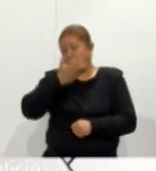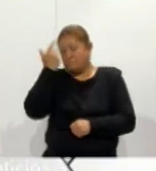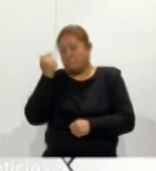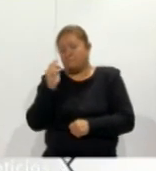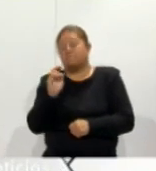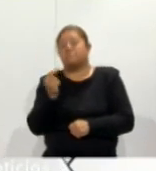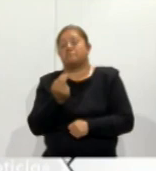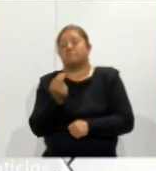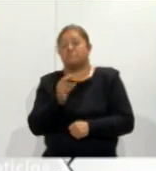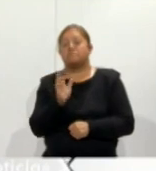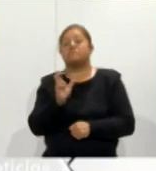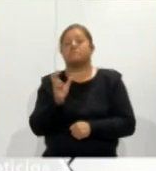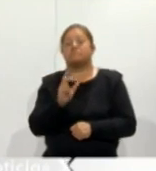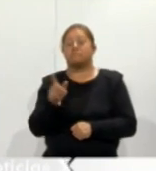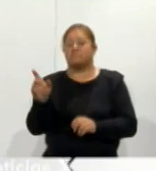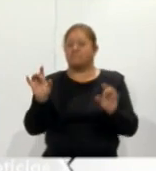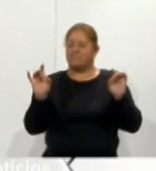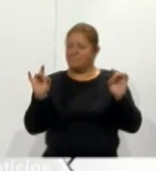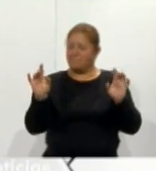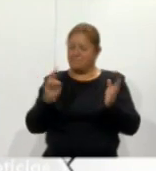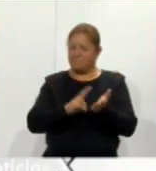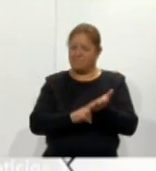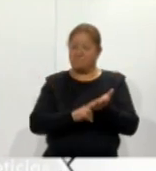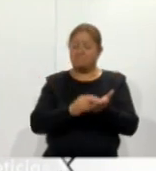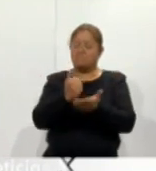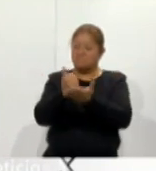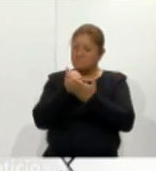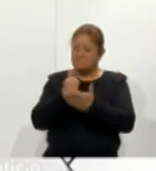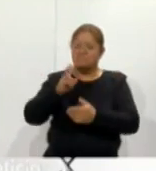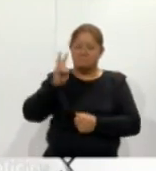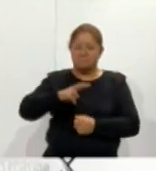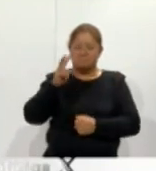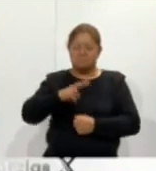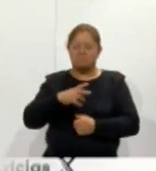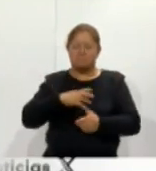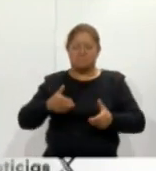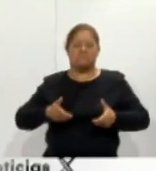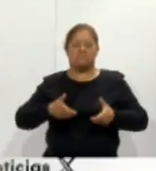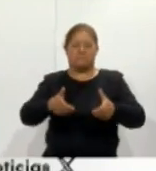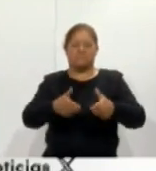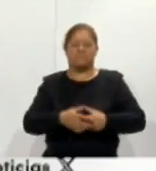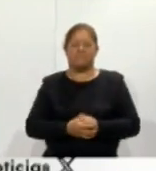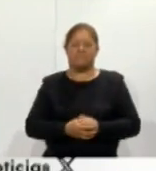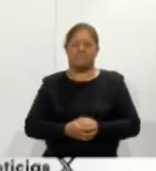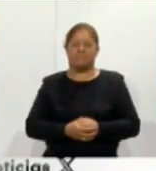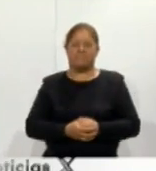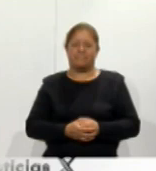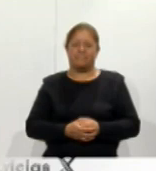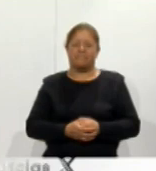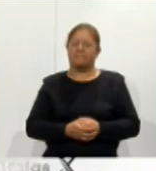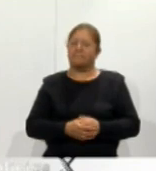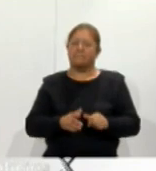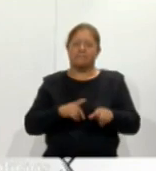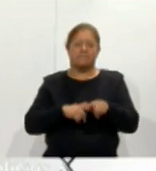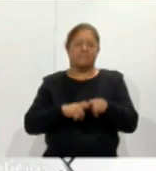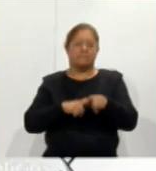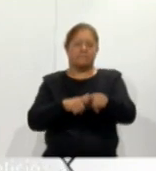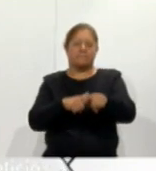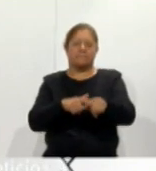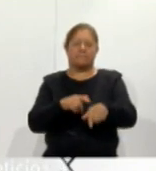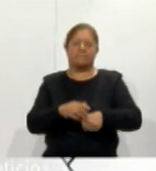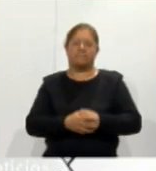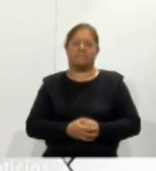podría necesitar de los ángeles verdes, son una gran ayuda en el camino. Bueno, vamos a continuar con más información.